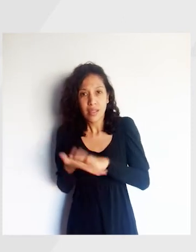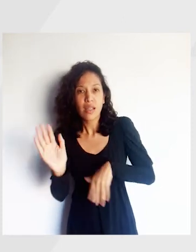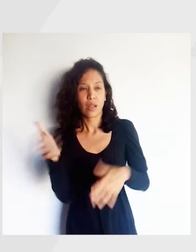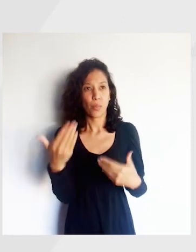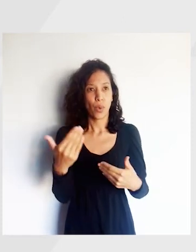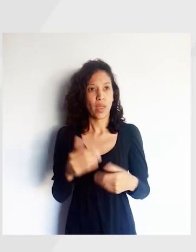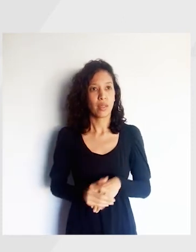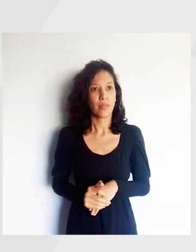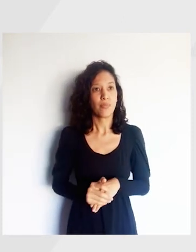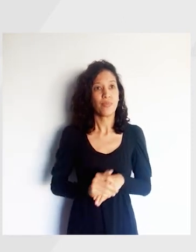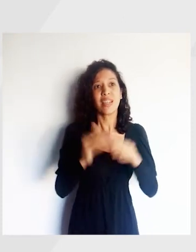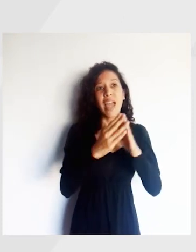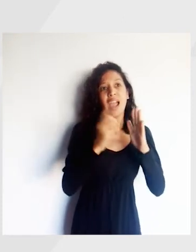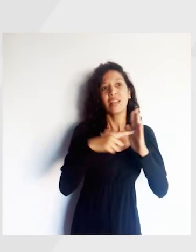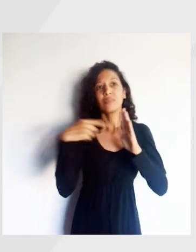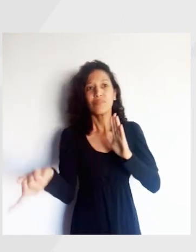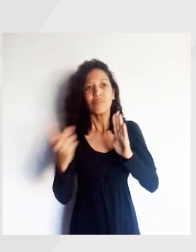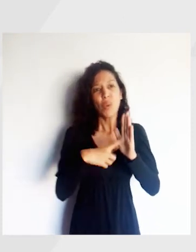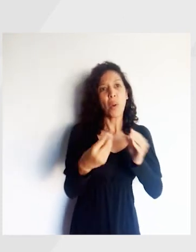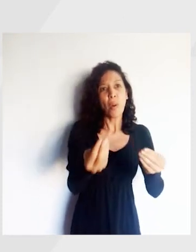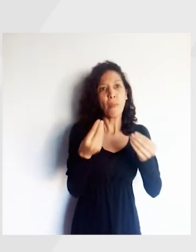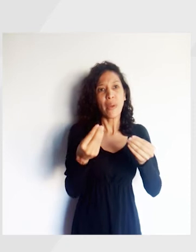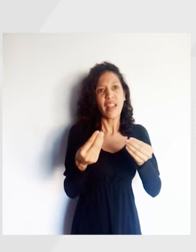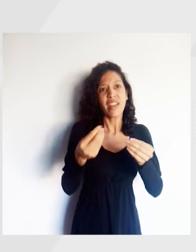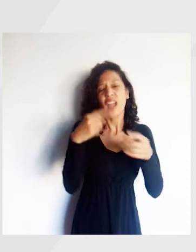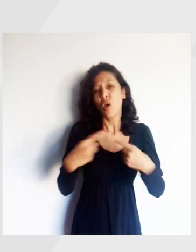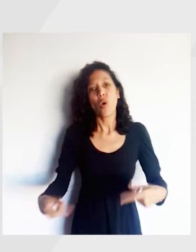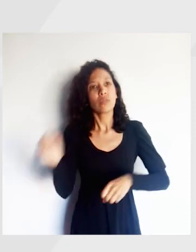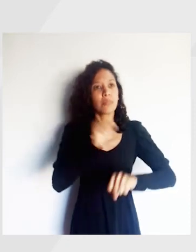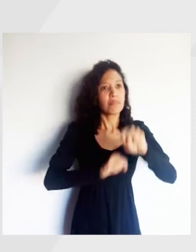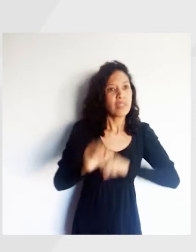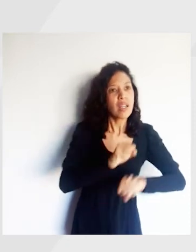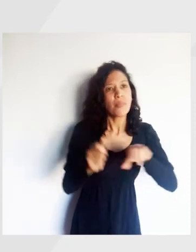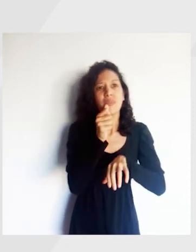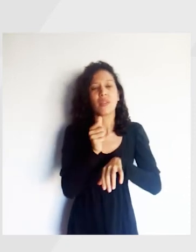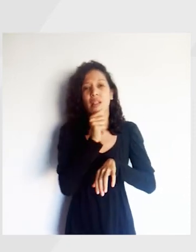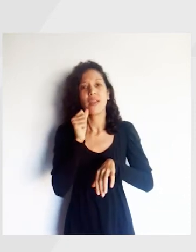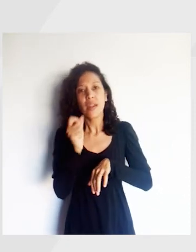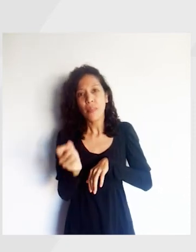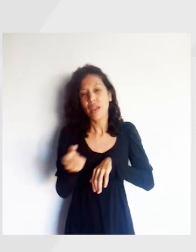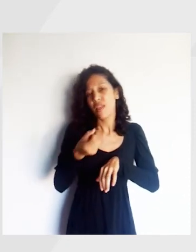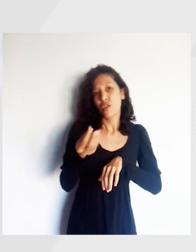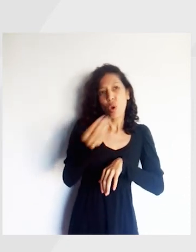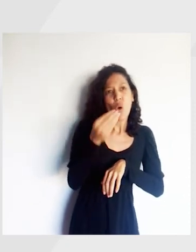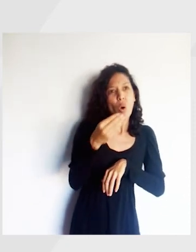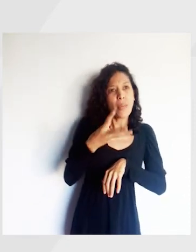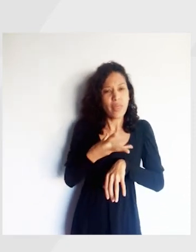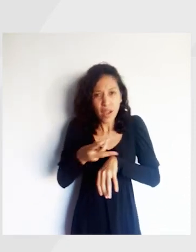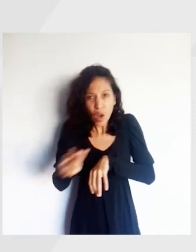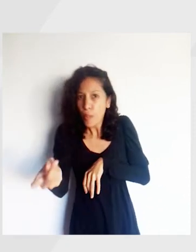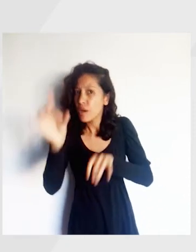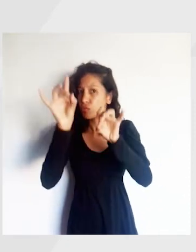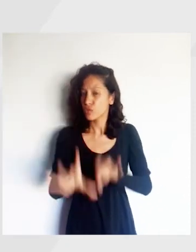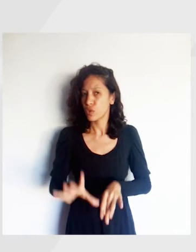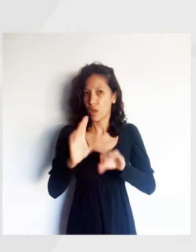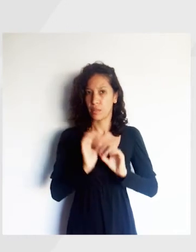podrá realizarse desplazamientos mínimos e indispensables para la compra de artículos de limpieza, medicamentos y alimentos.